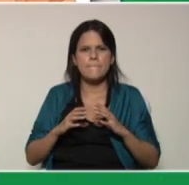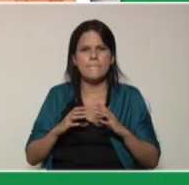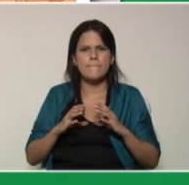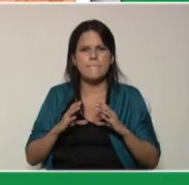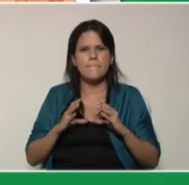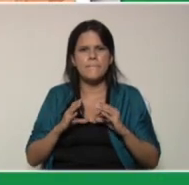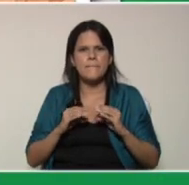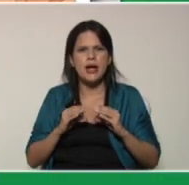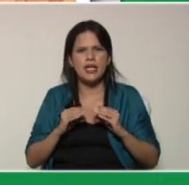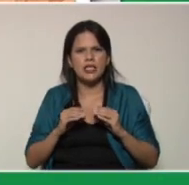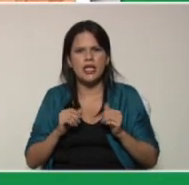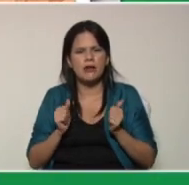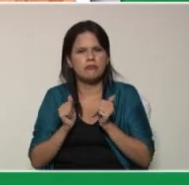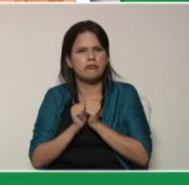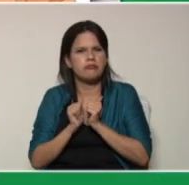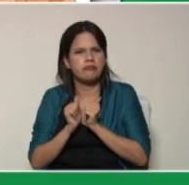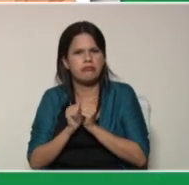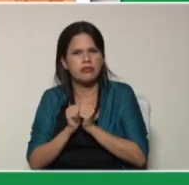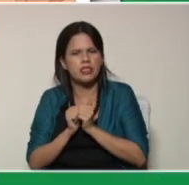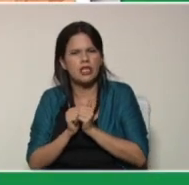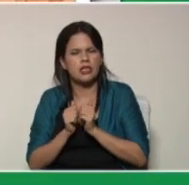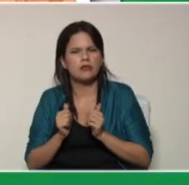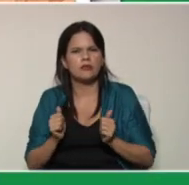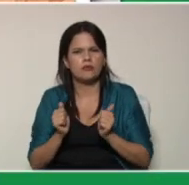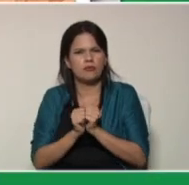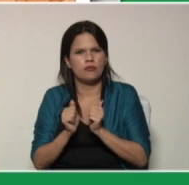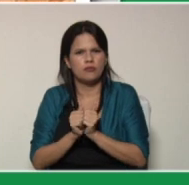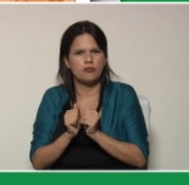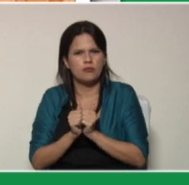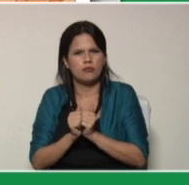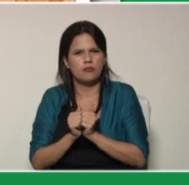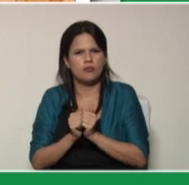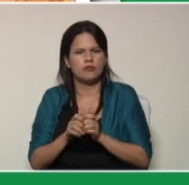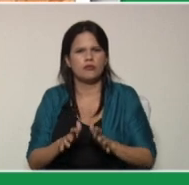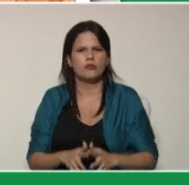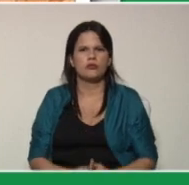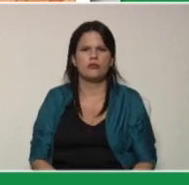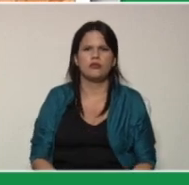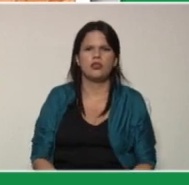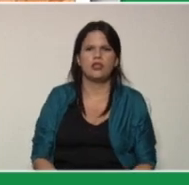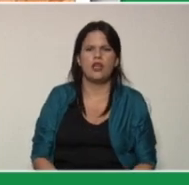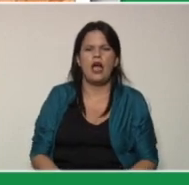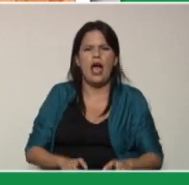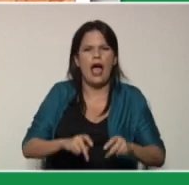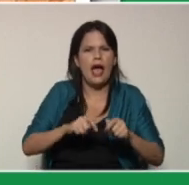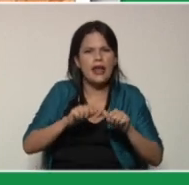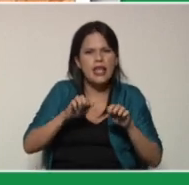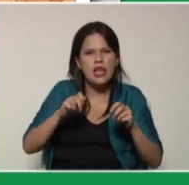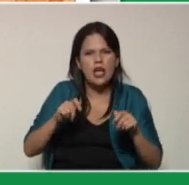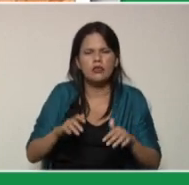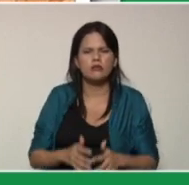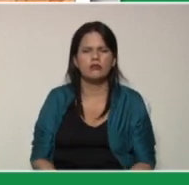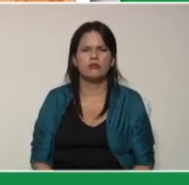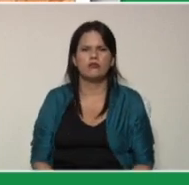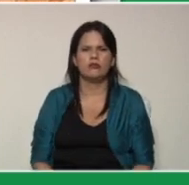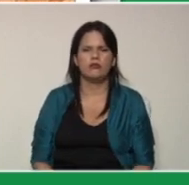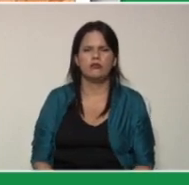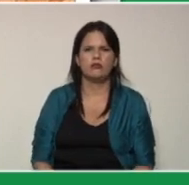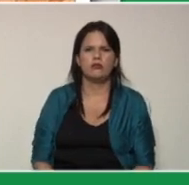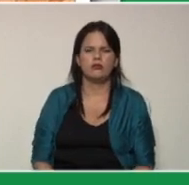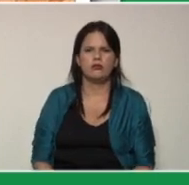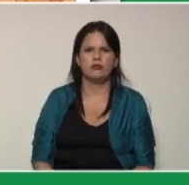materia mineral como lo son las rocas el limo la arena como tú lo decías hace un momento